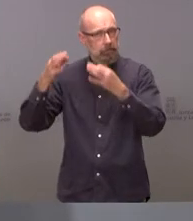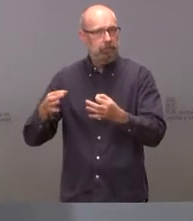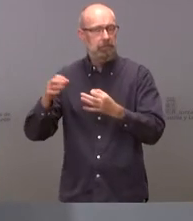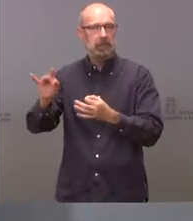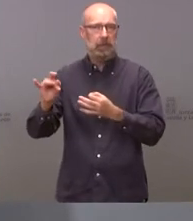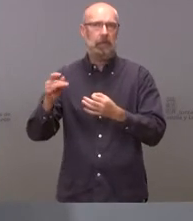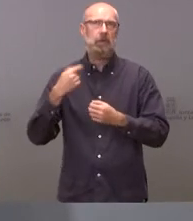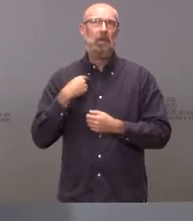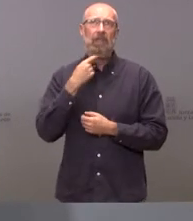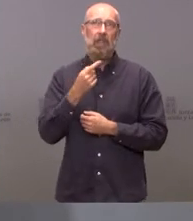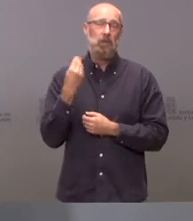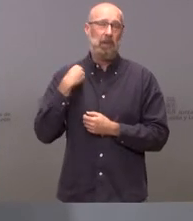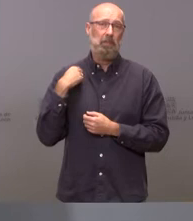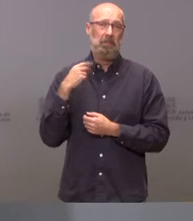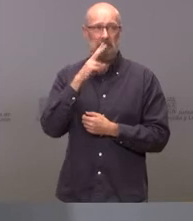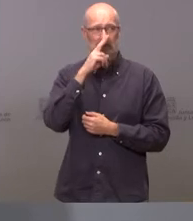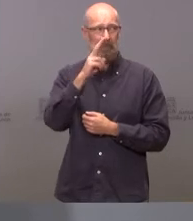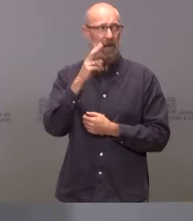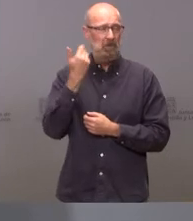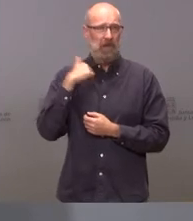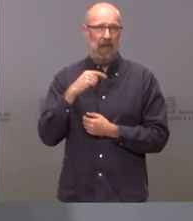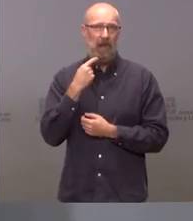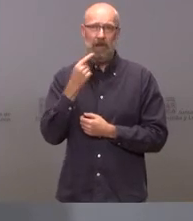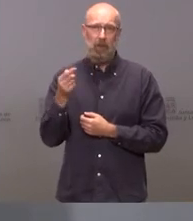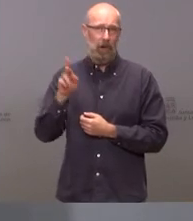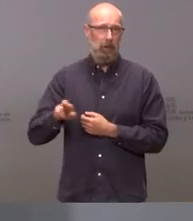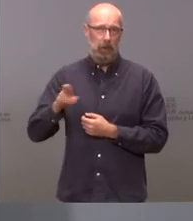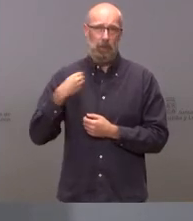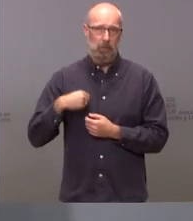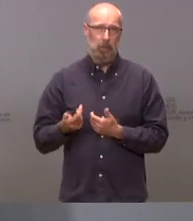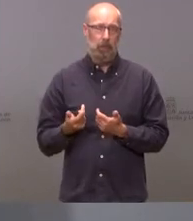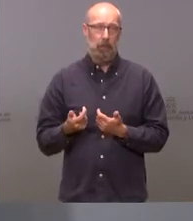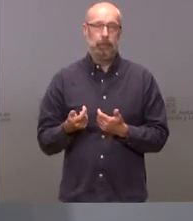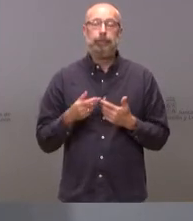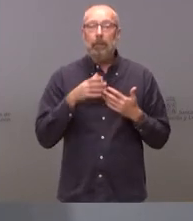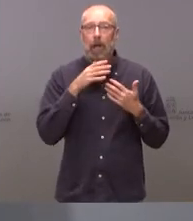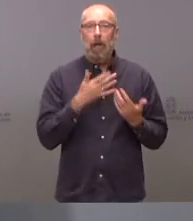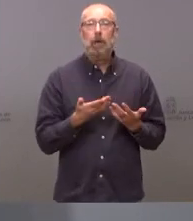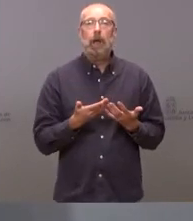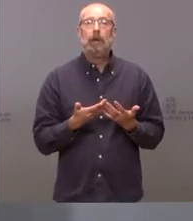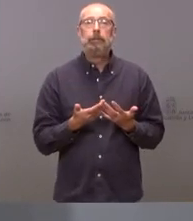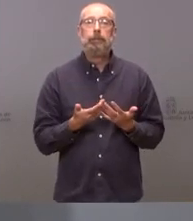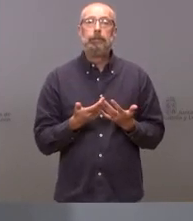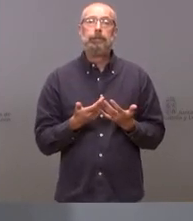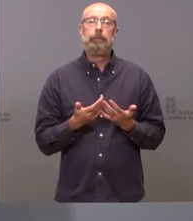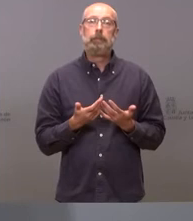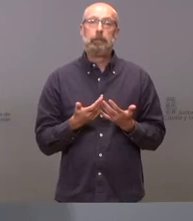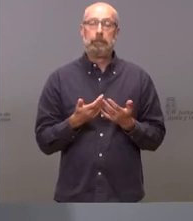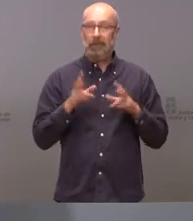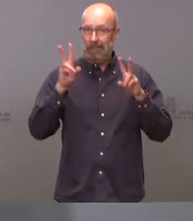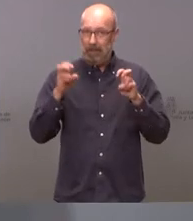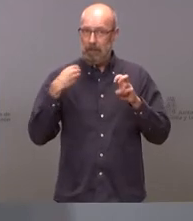diciendo lo mismo dos años y pico en este momento está el asunto